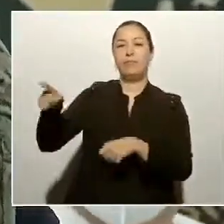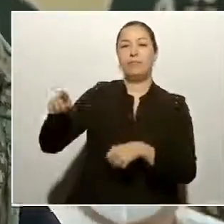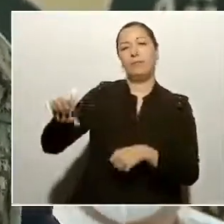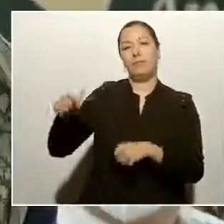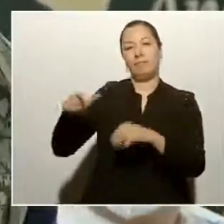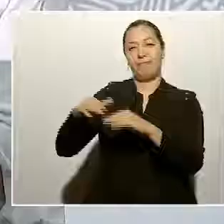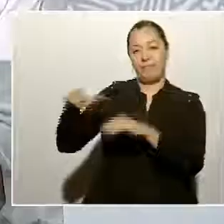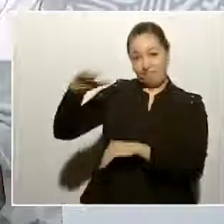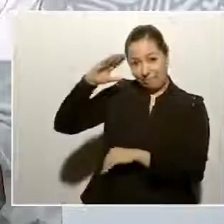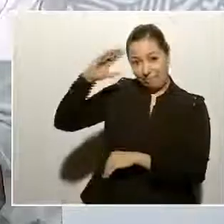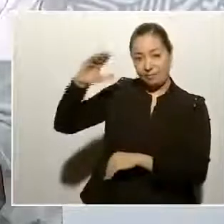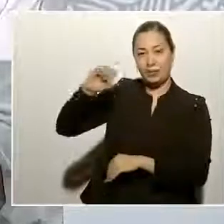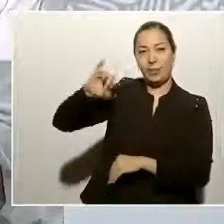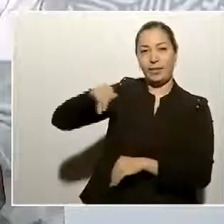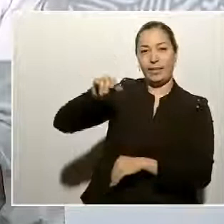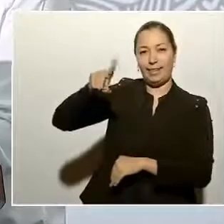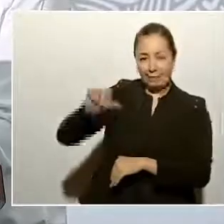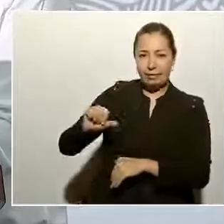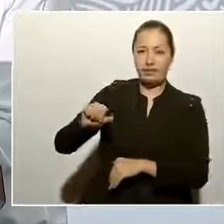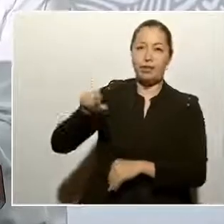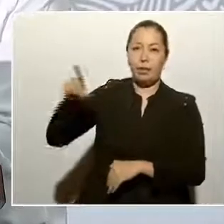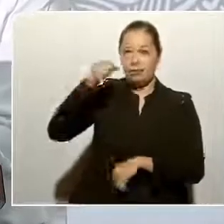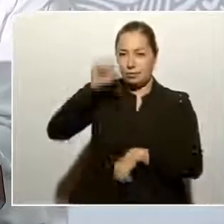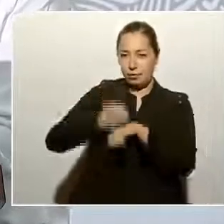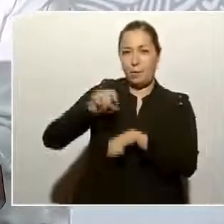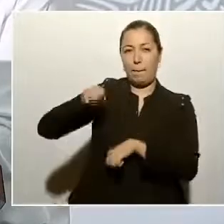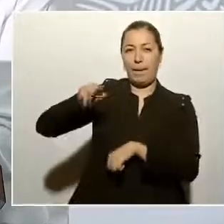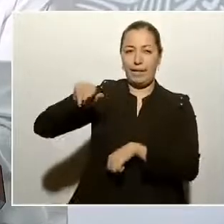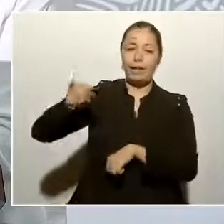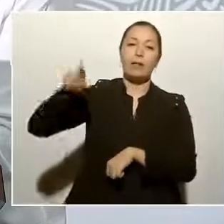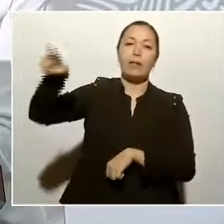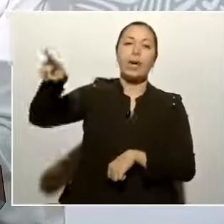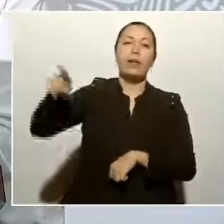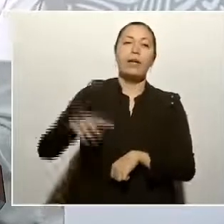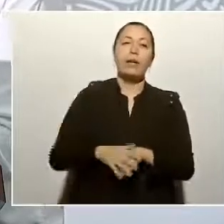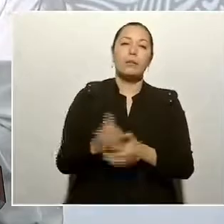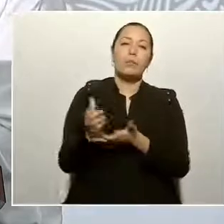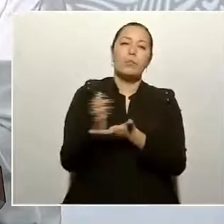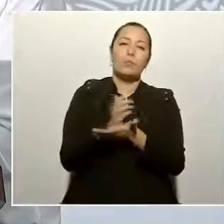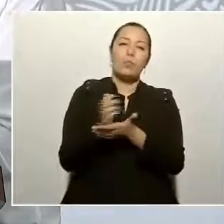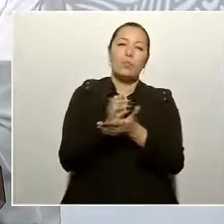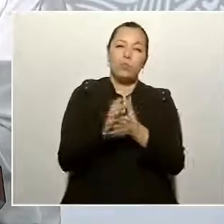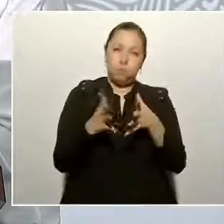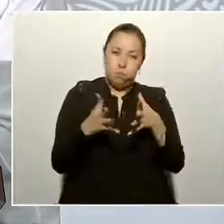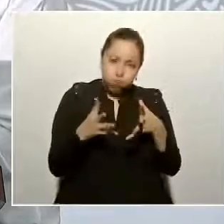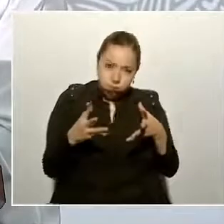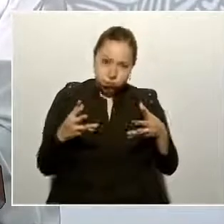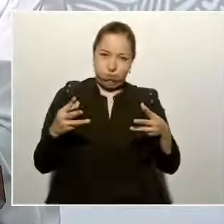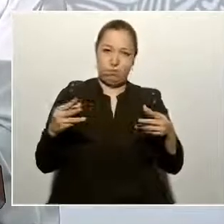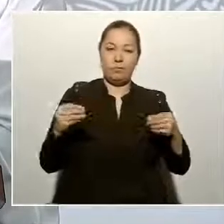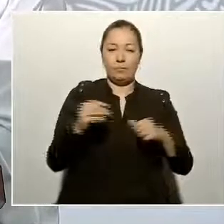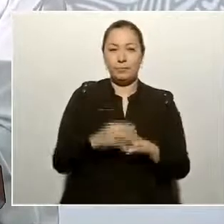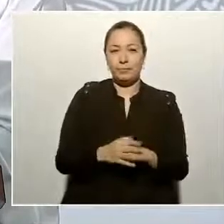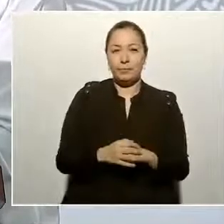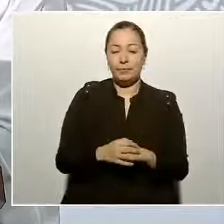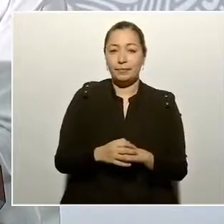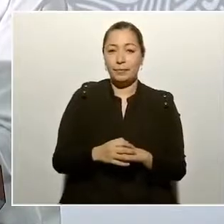secretario de Marina, que ya está en recuperación, ya está saliendo de